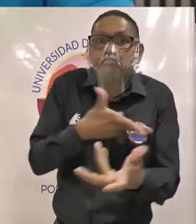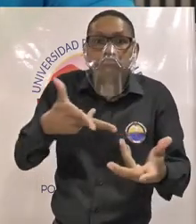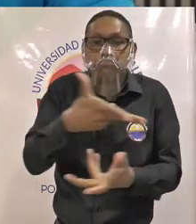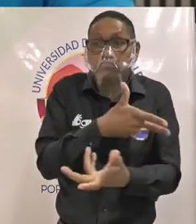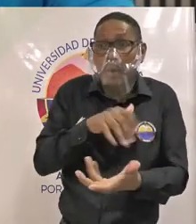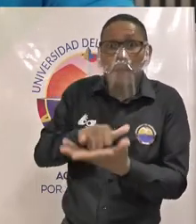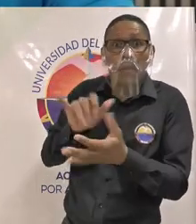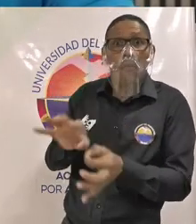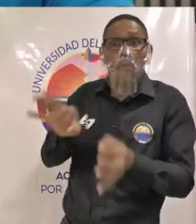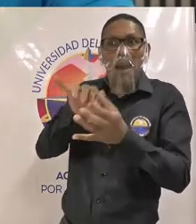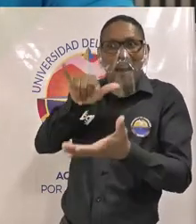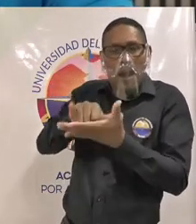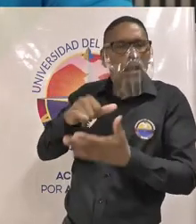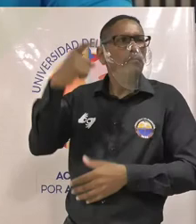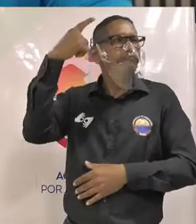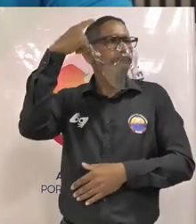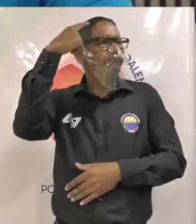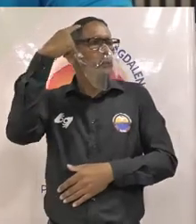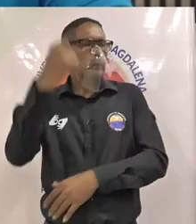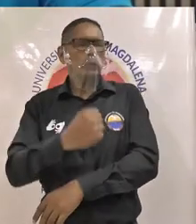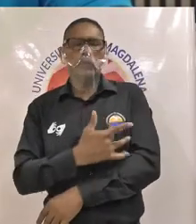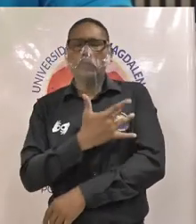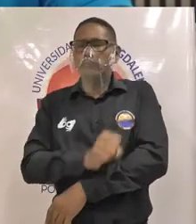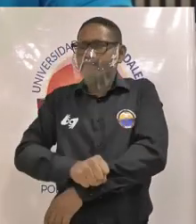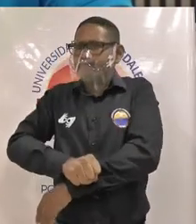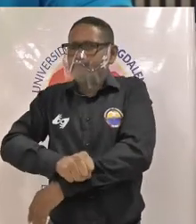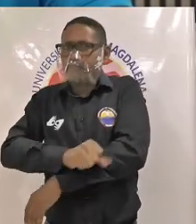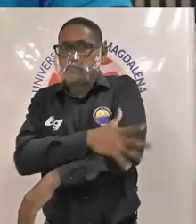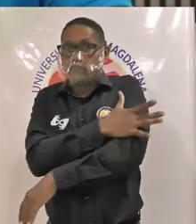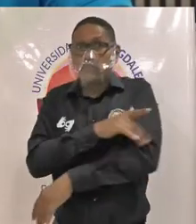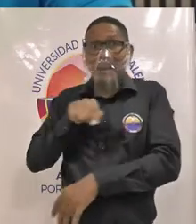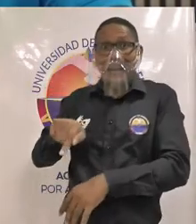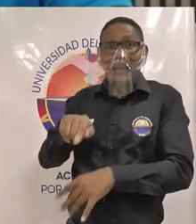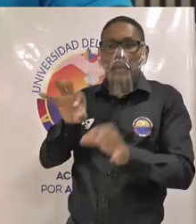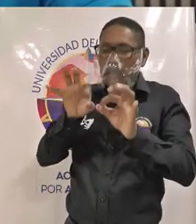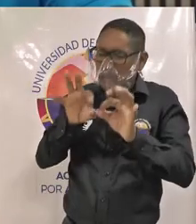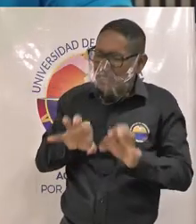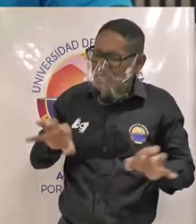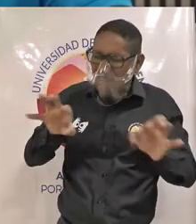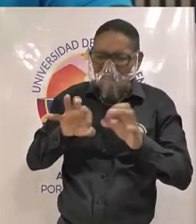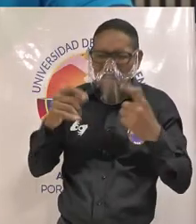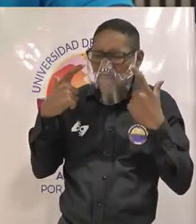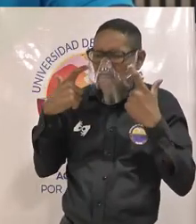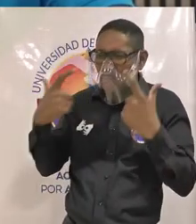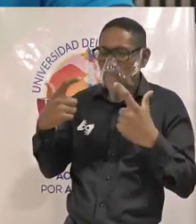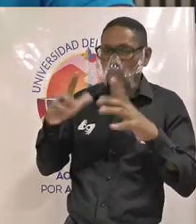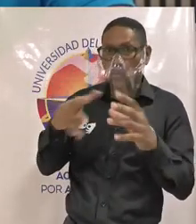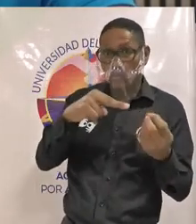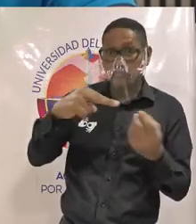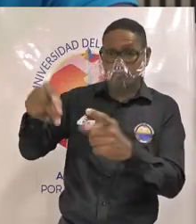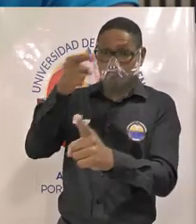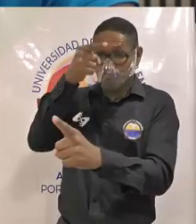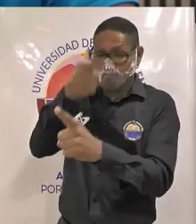pensar y también sentir que consideramos que debe ser la prioridad educativa